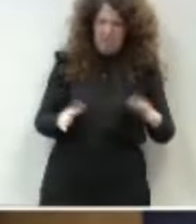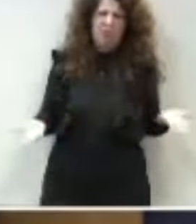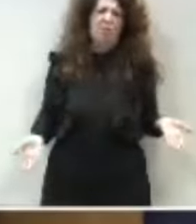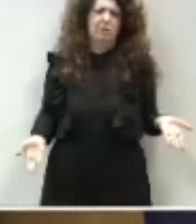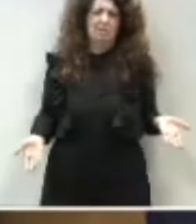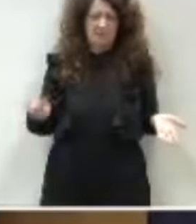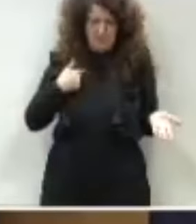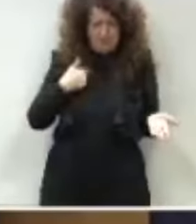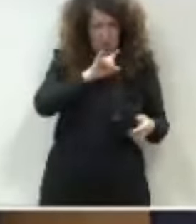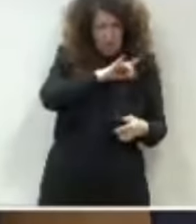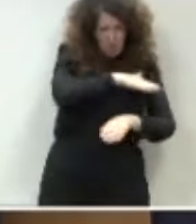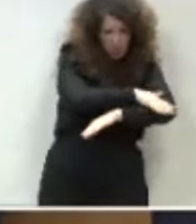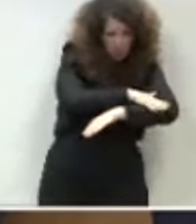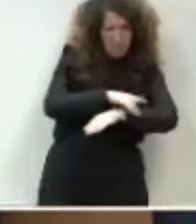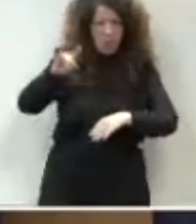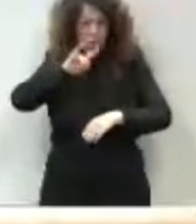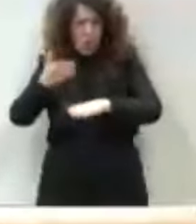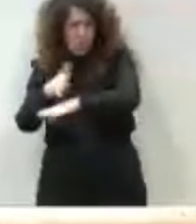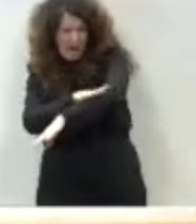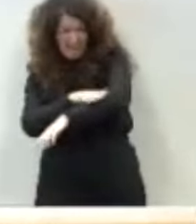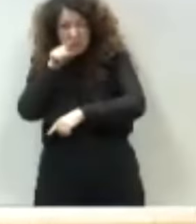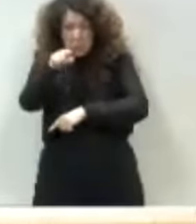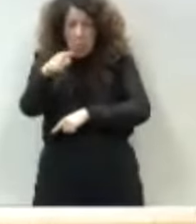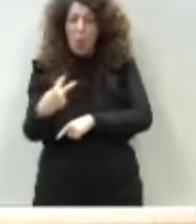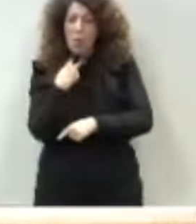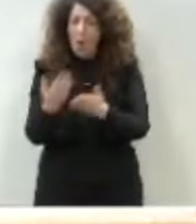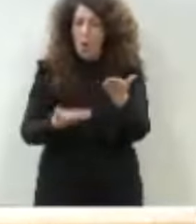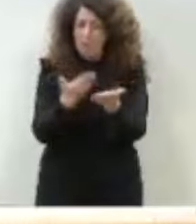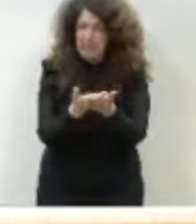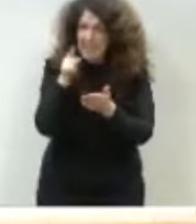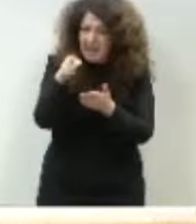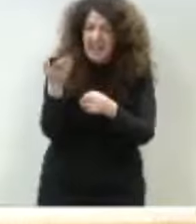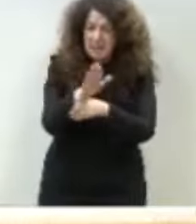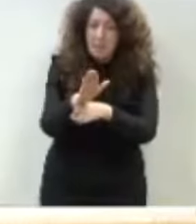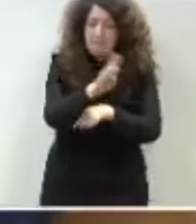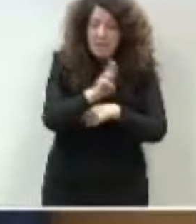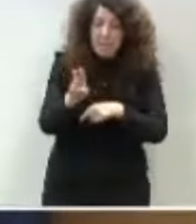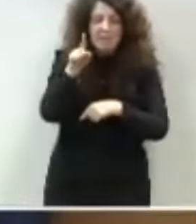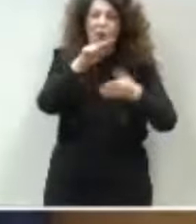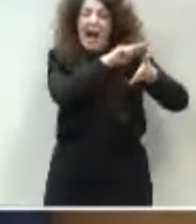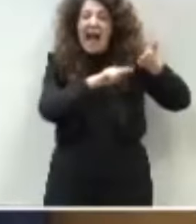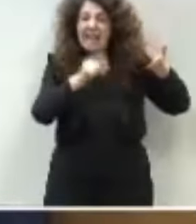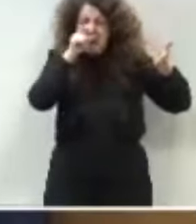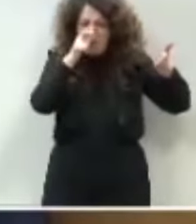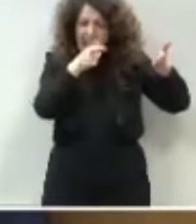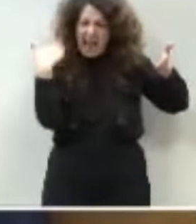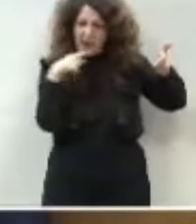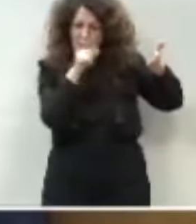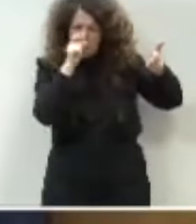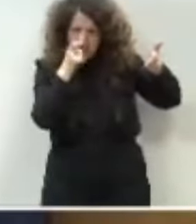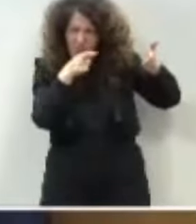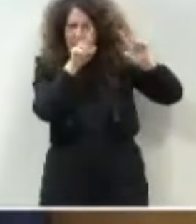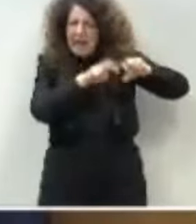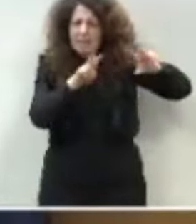Y que lo pida usted, representante del Partido Popular, que tuvo, como presidente de la Comunidad Autónoma de Galicia, al señor Fijó, que tuvo no